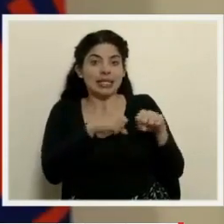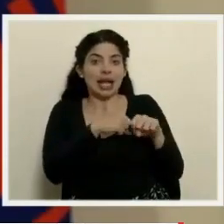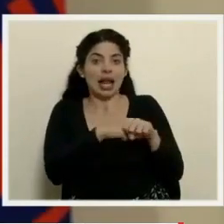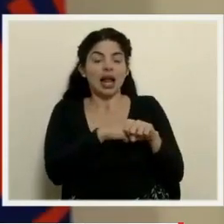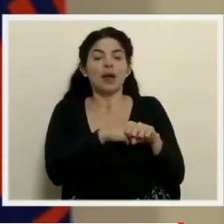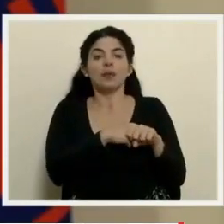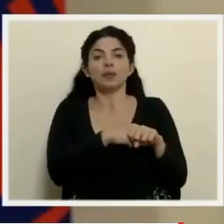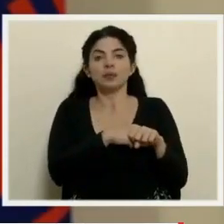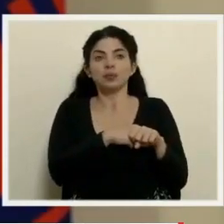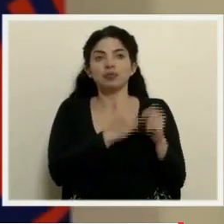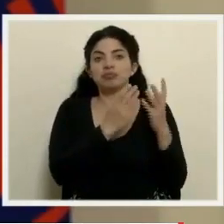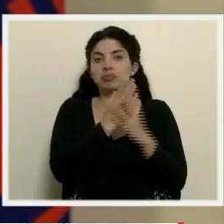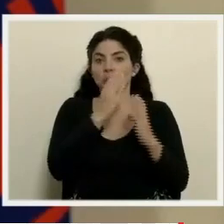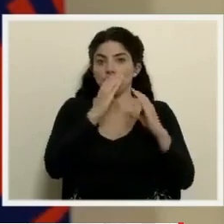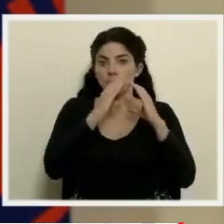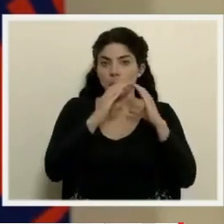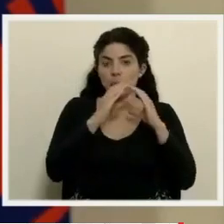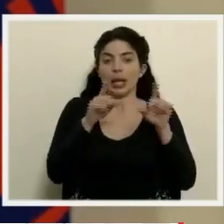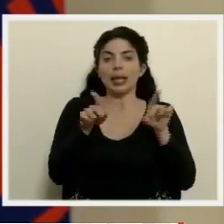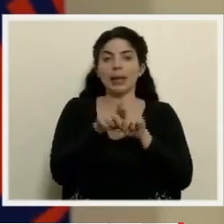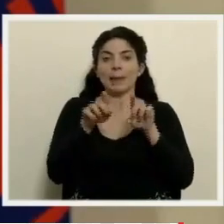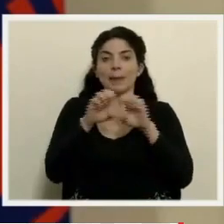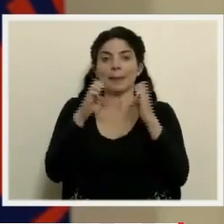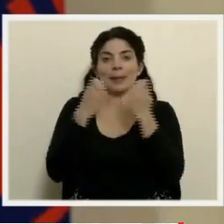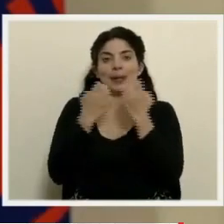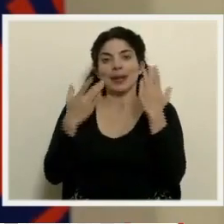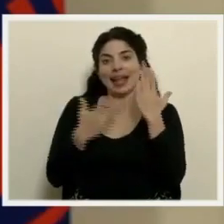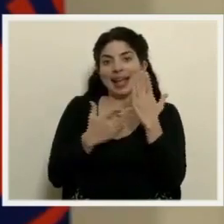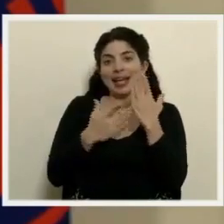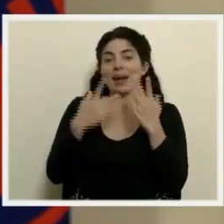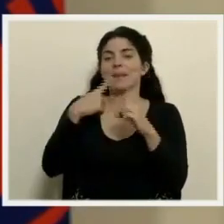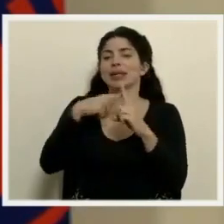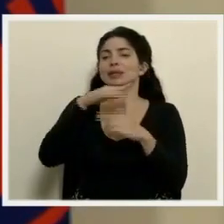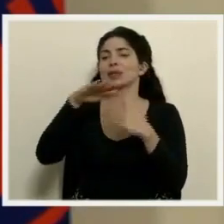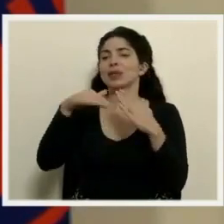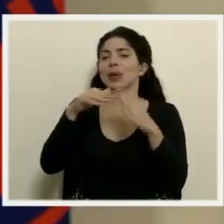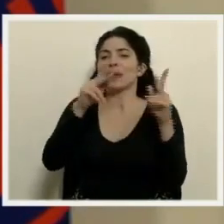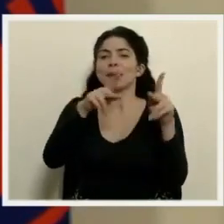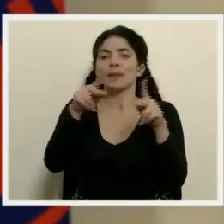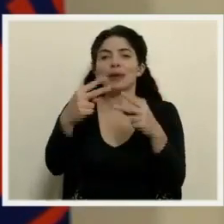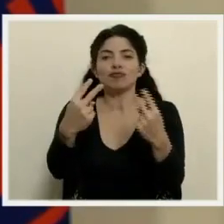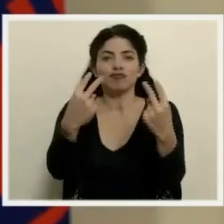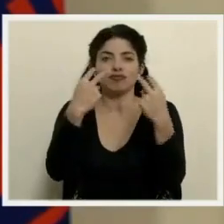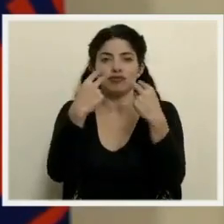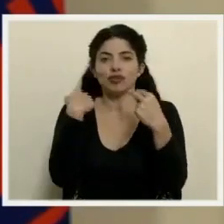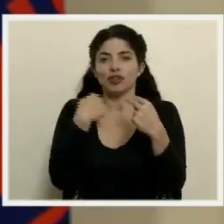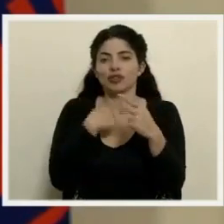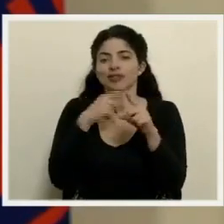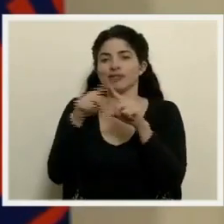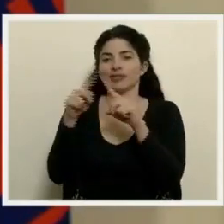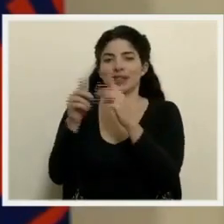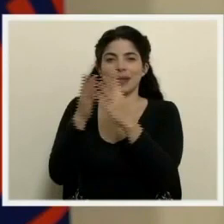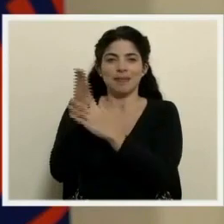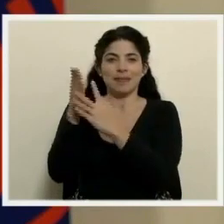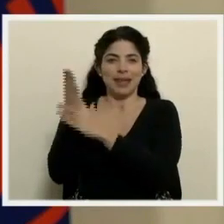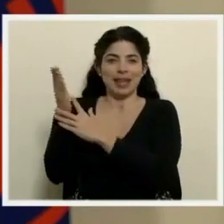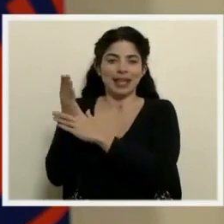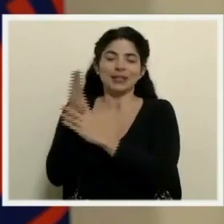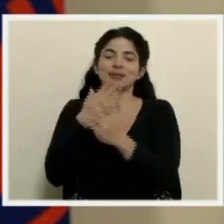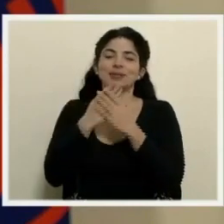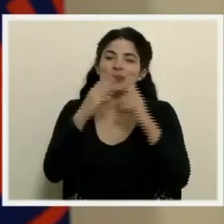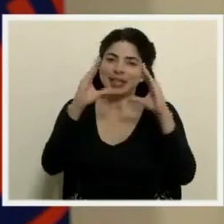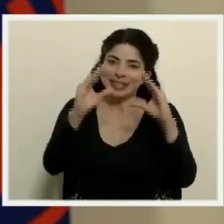de medios de comunicación como de los equipos técnicos y a todas las personas que están siguiendo por las diferentes plataformas. Muy